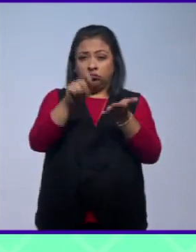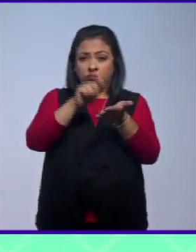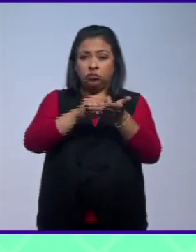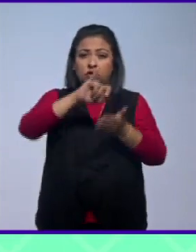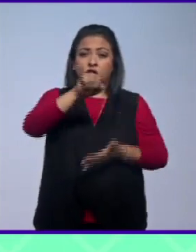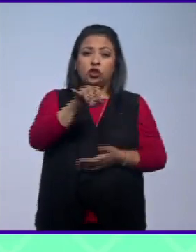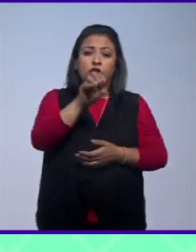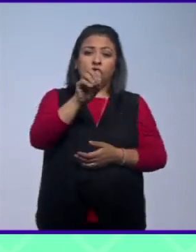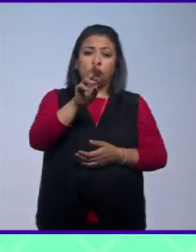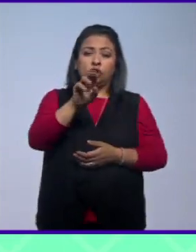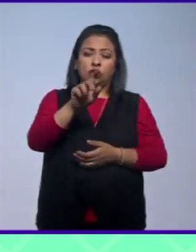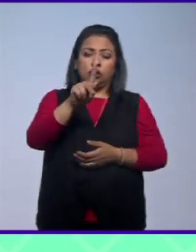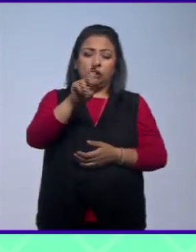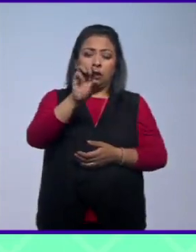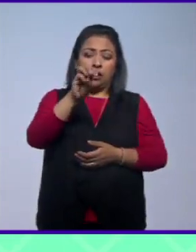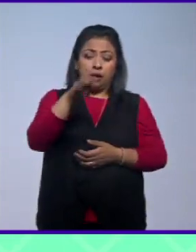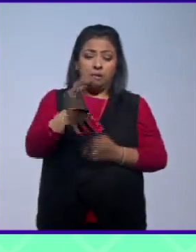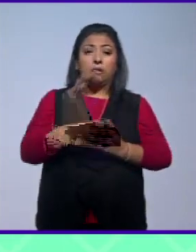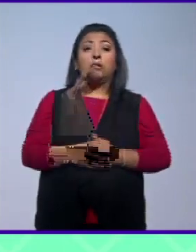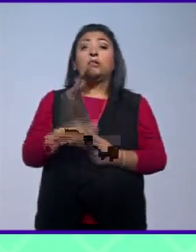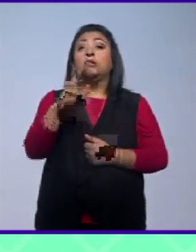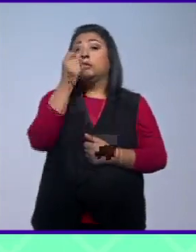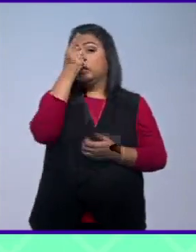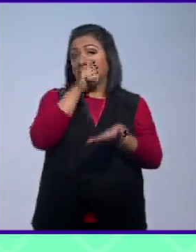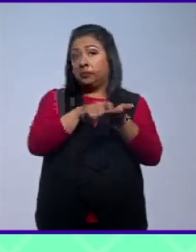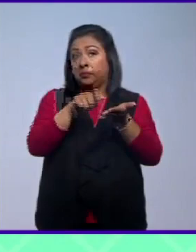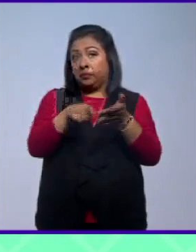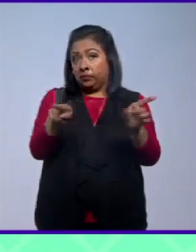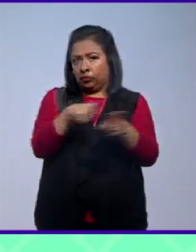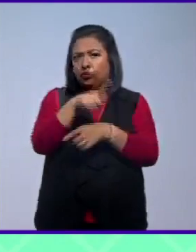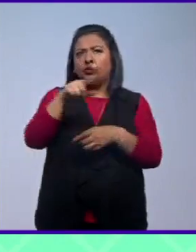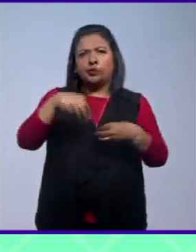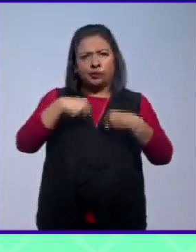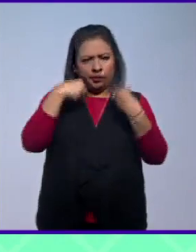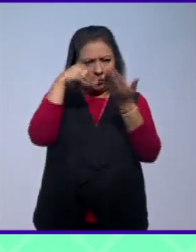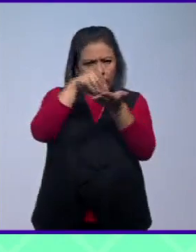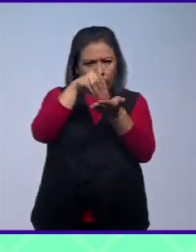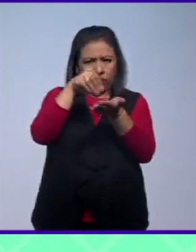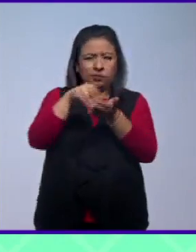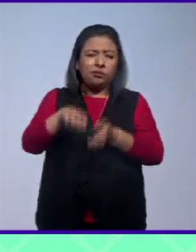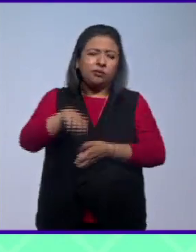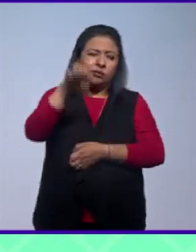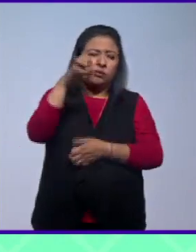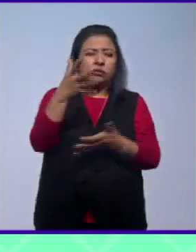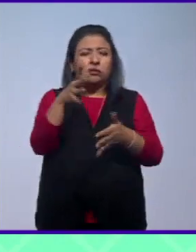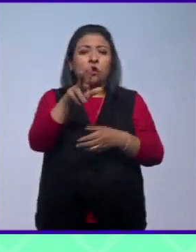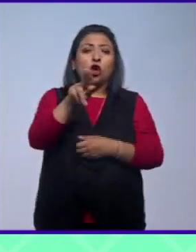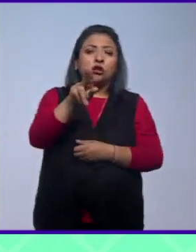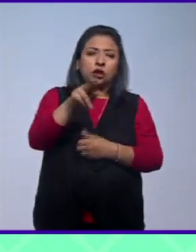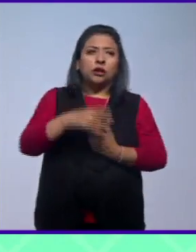es un compositor que todavía vive está en sus ochentas